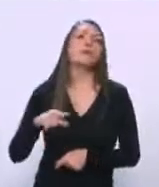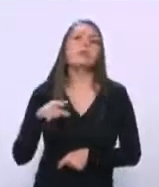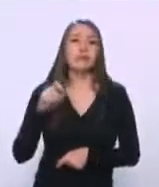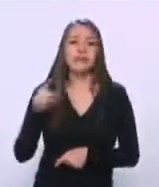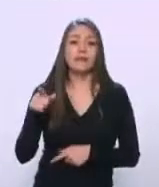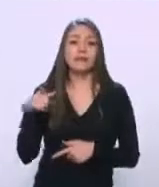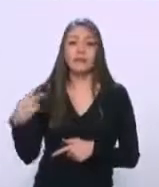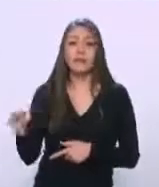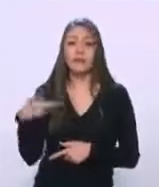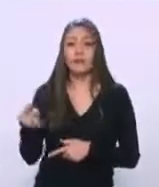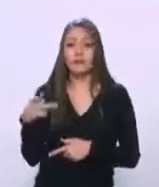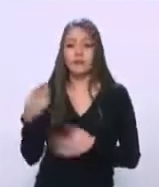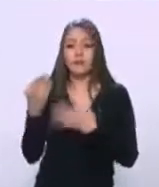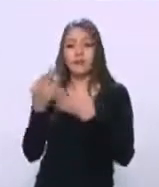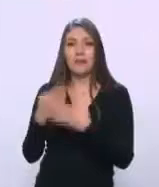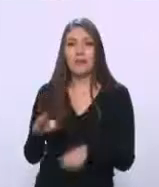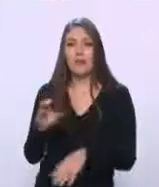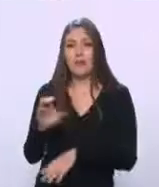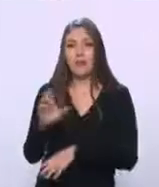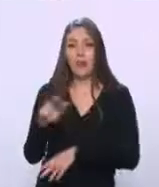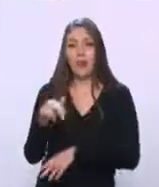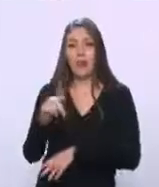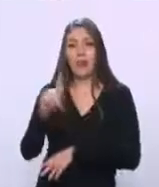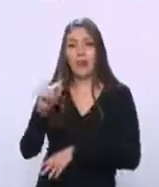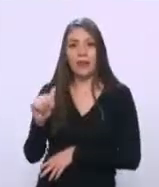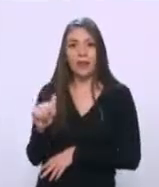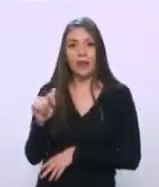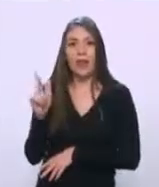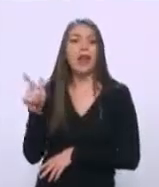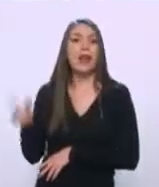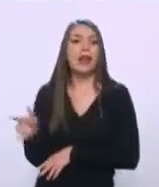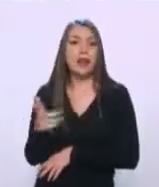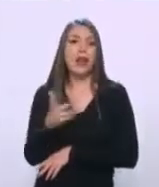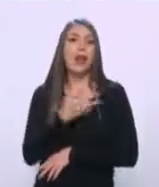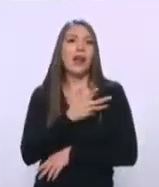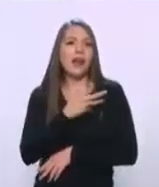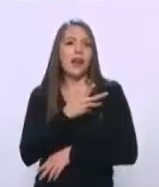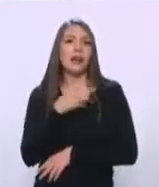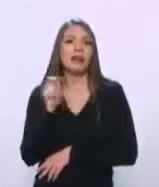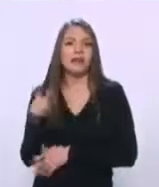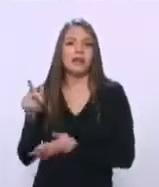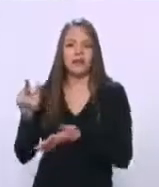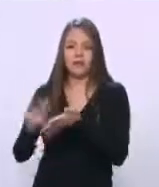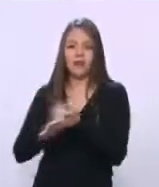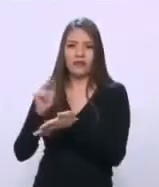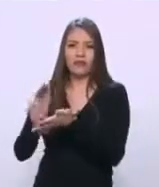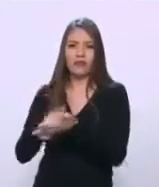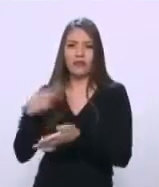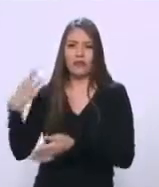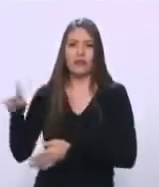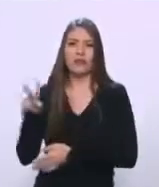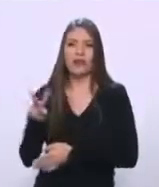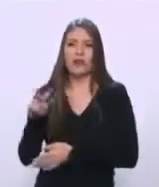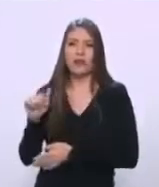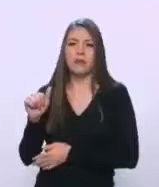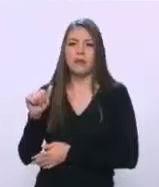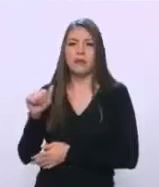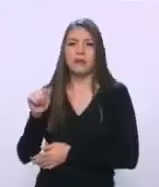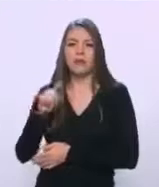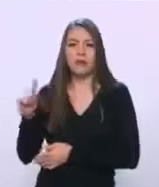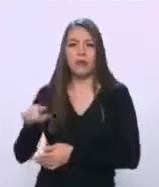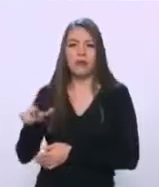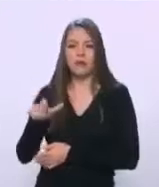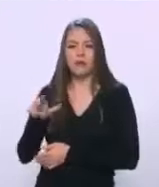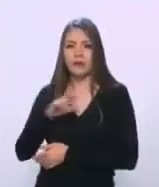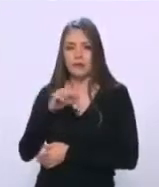estado de cuenta que yo tengo firmado que está acreditado para los cuentas abiertas por Vázquez Salaniz los hermanos Vázquez